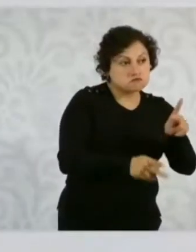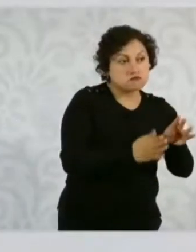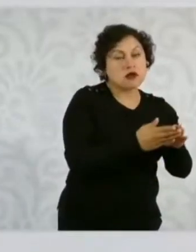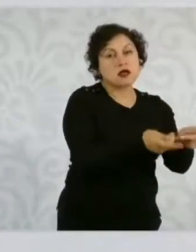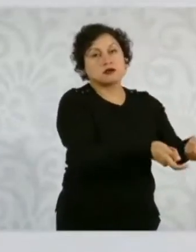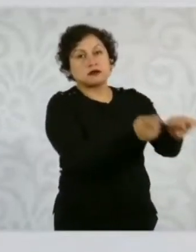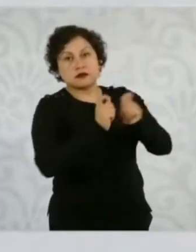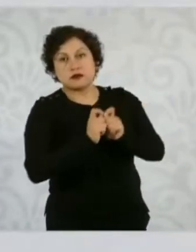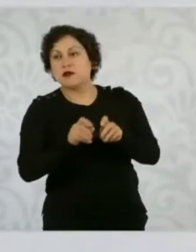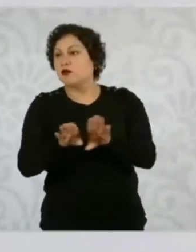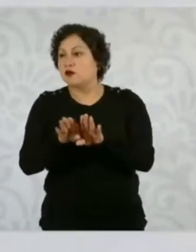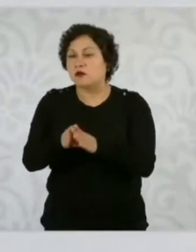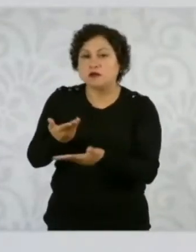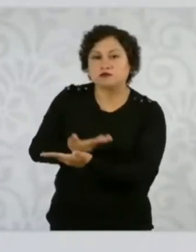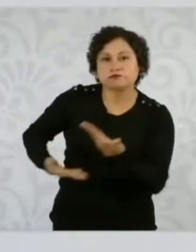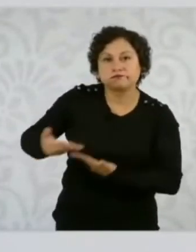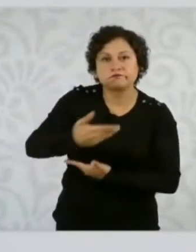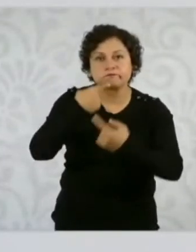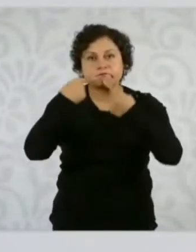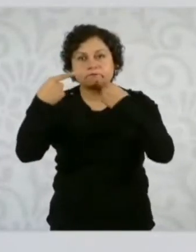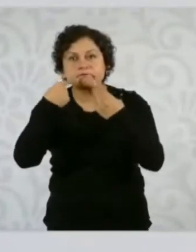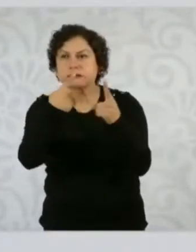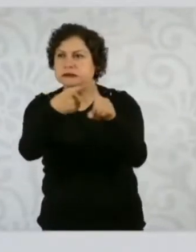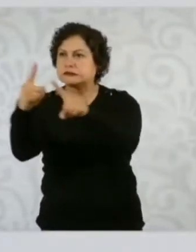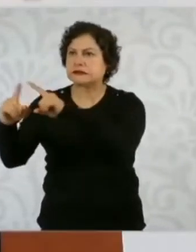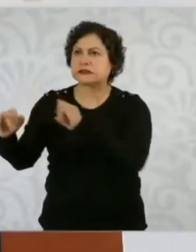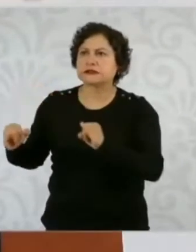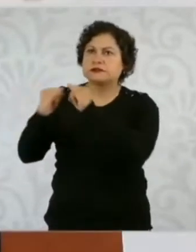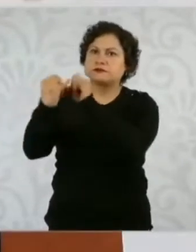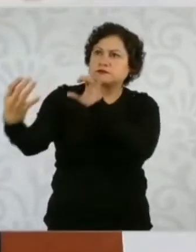convenios entre todas las instituciones.